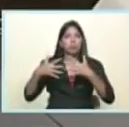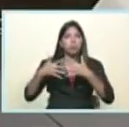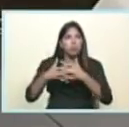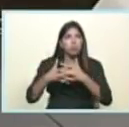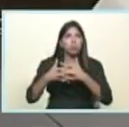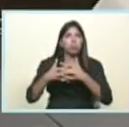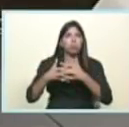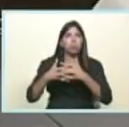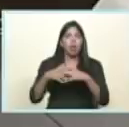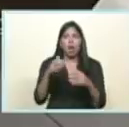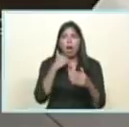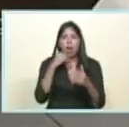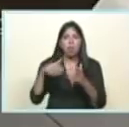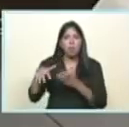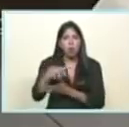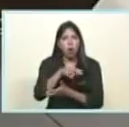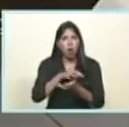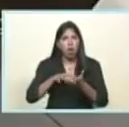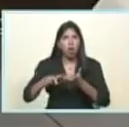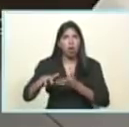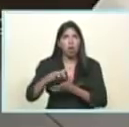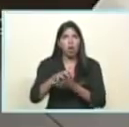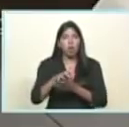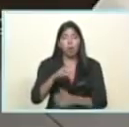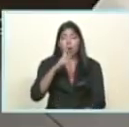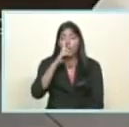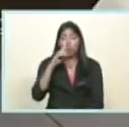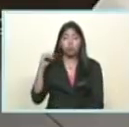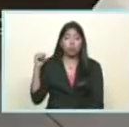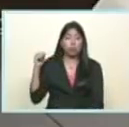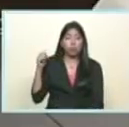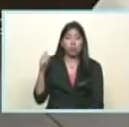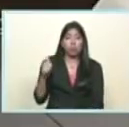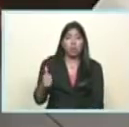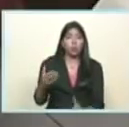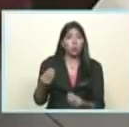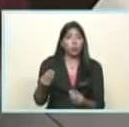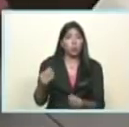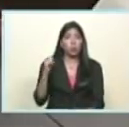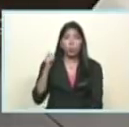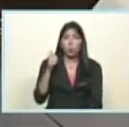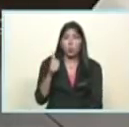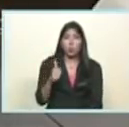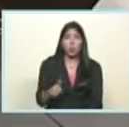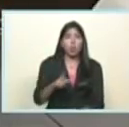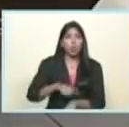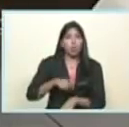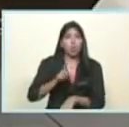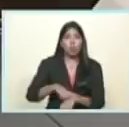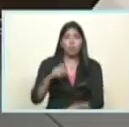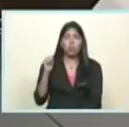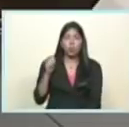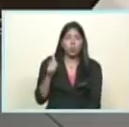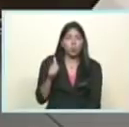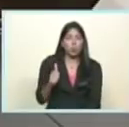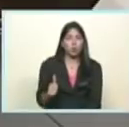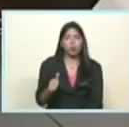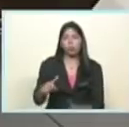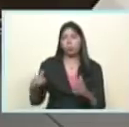mutua de problemas que durante décadas ha habido en las relaciones entre el imperio estadounidense y la nación cubana.